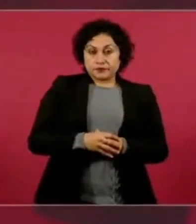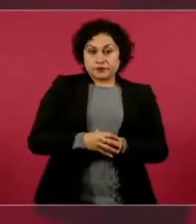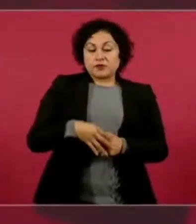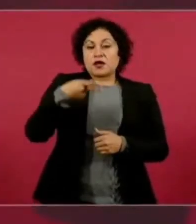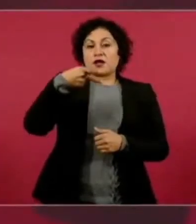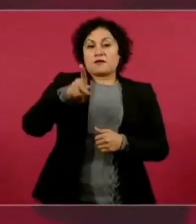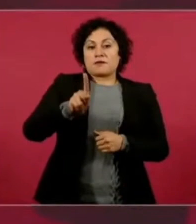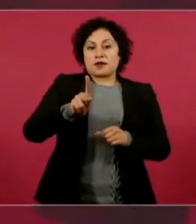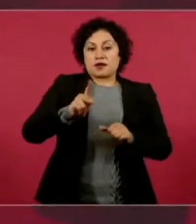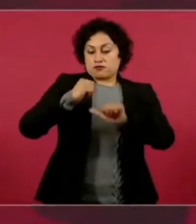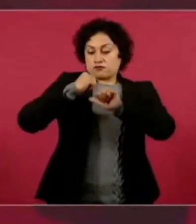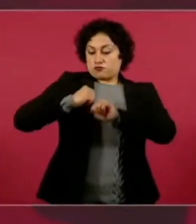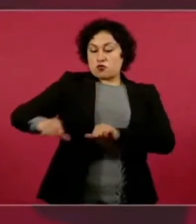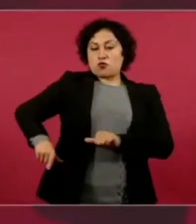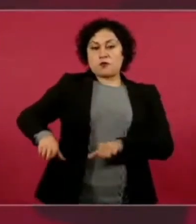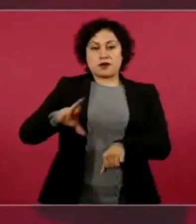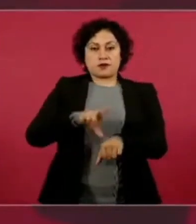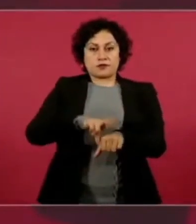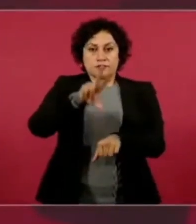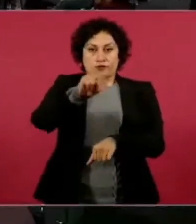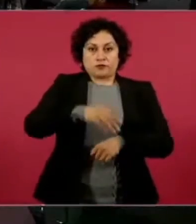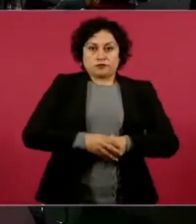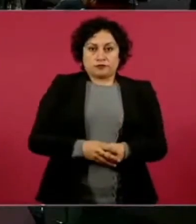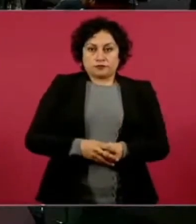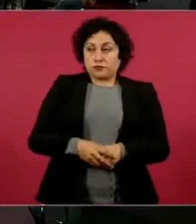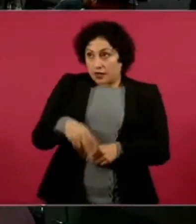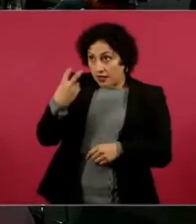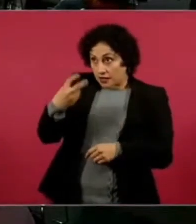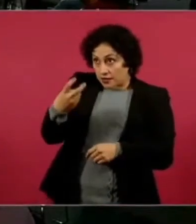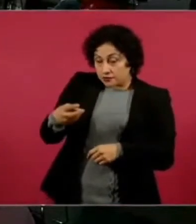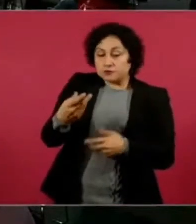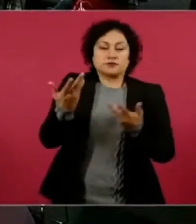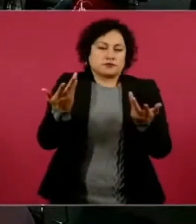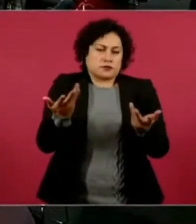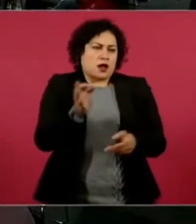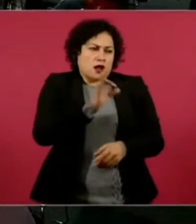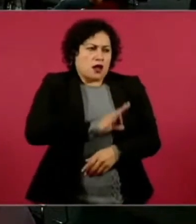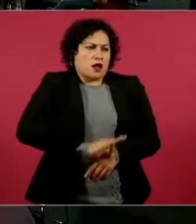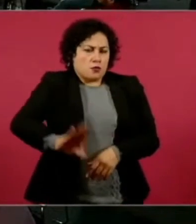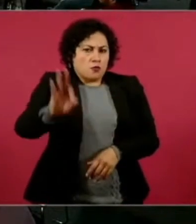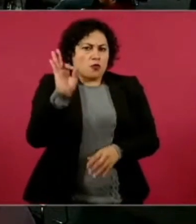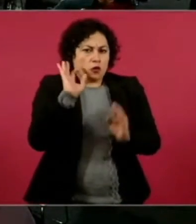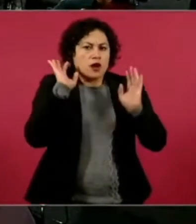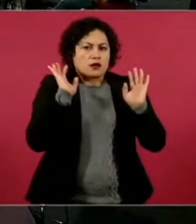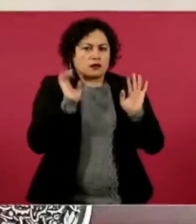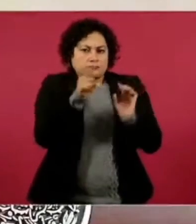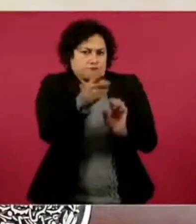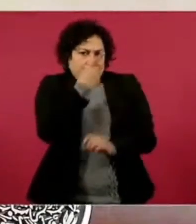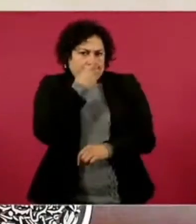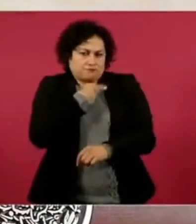gobernador, esa es otra posibilidad, exactamente como tú lo planteas.